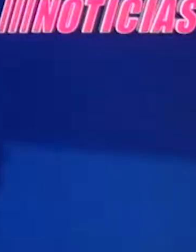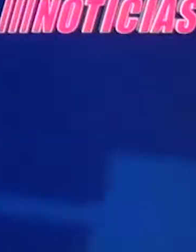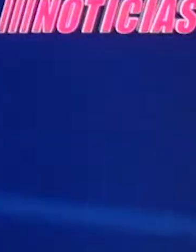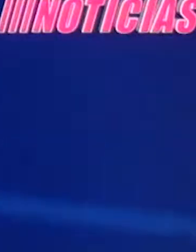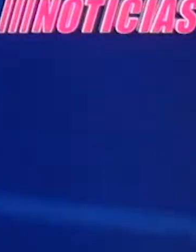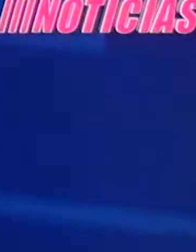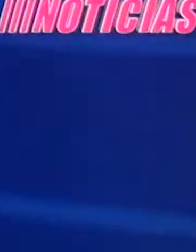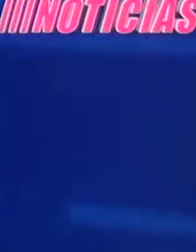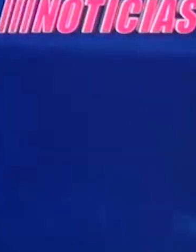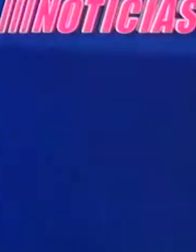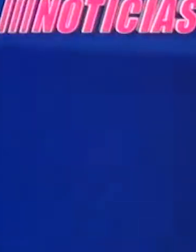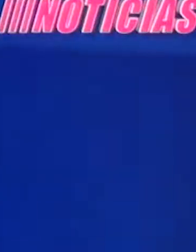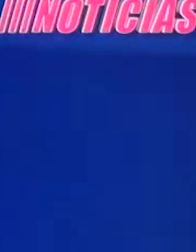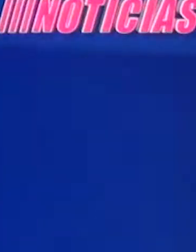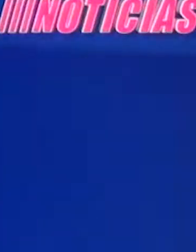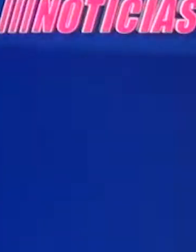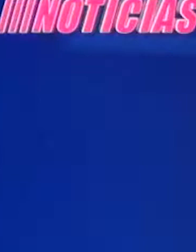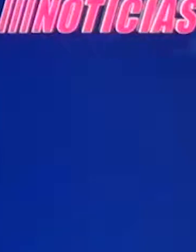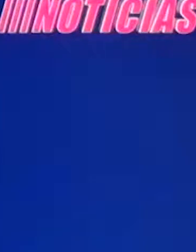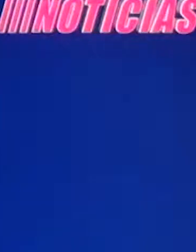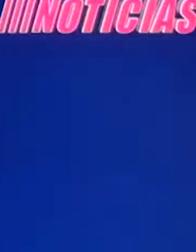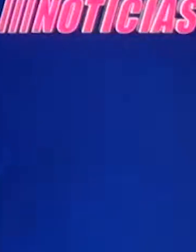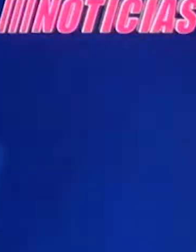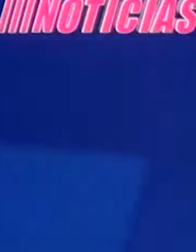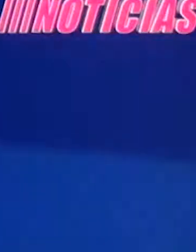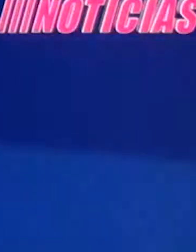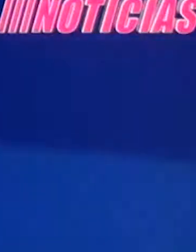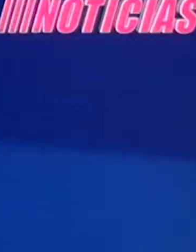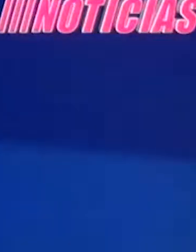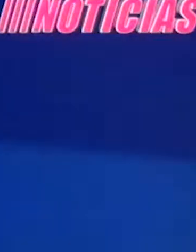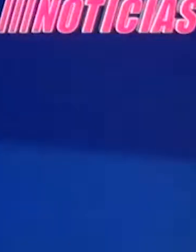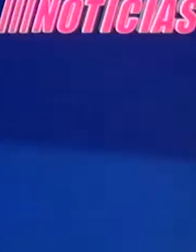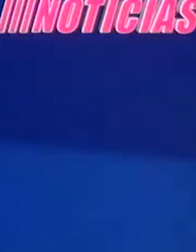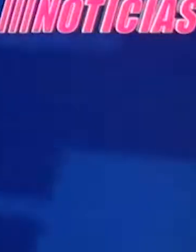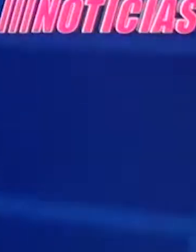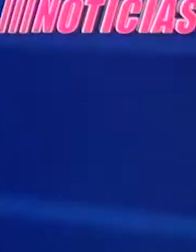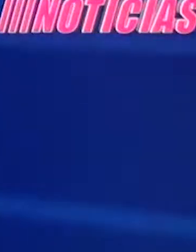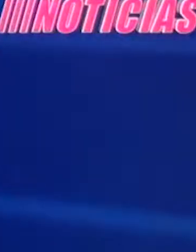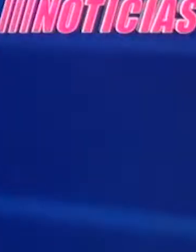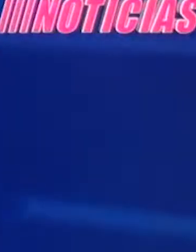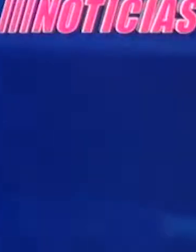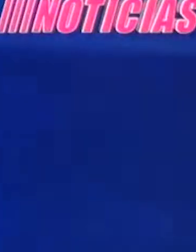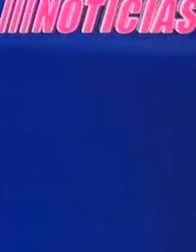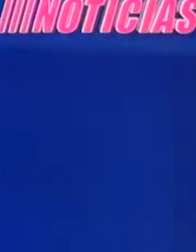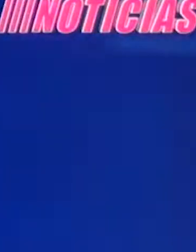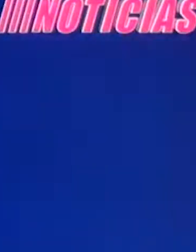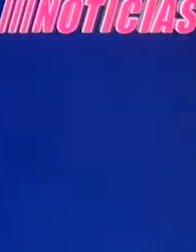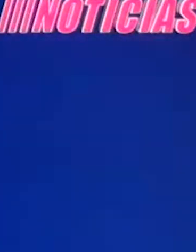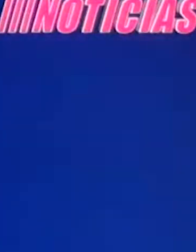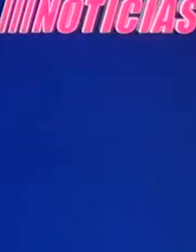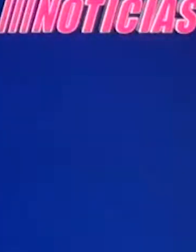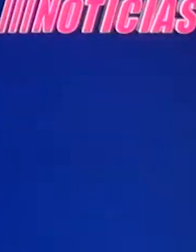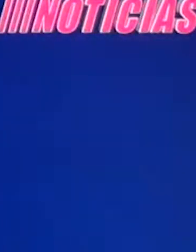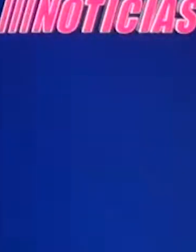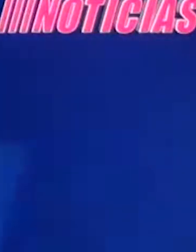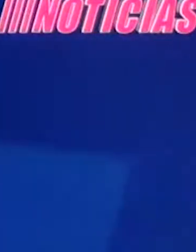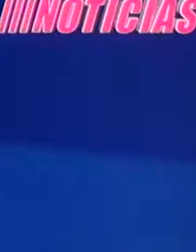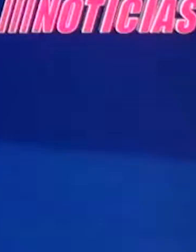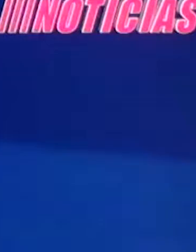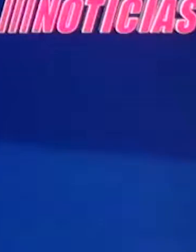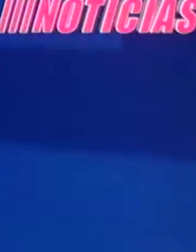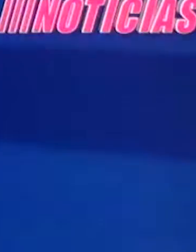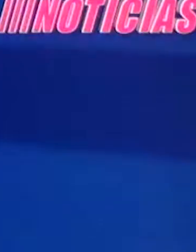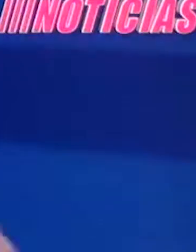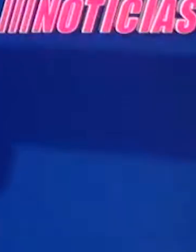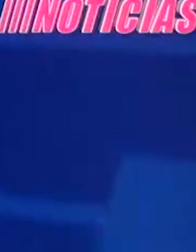como propuesta para ocupar la Embajada de México ante los Estados Unidos. La maestra Delfina llega como secretaria